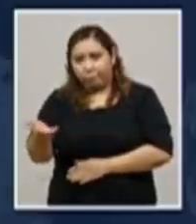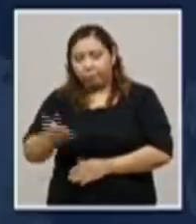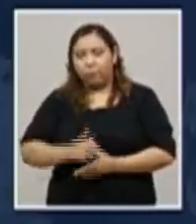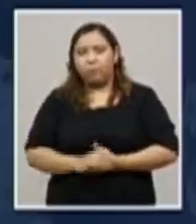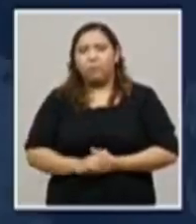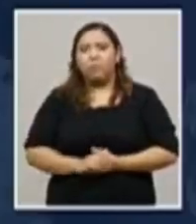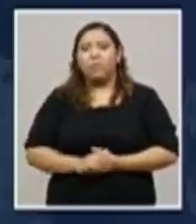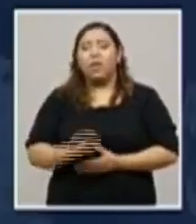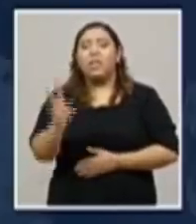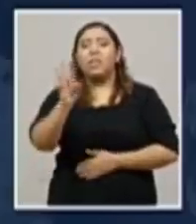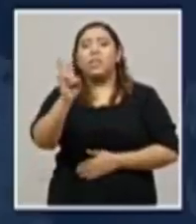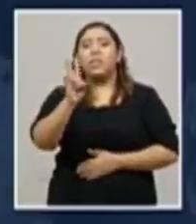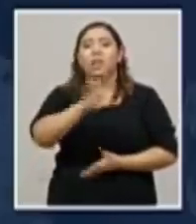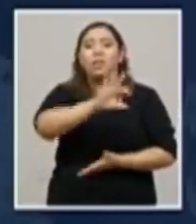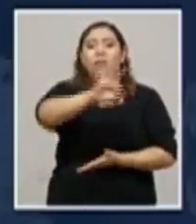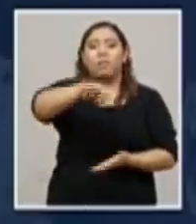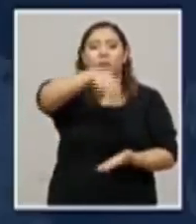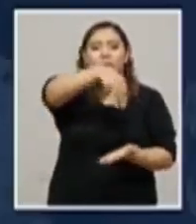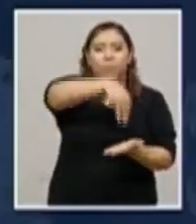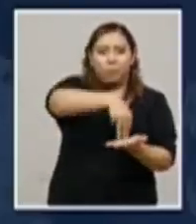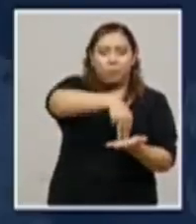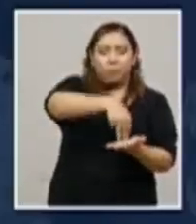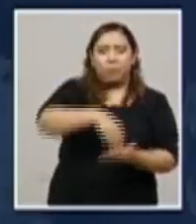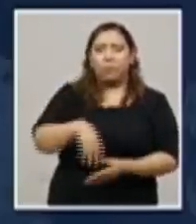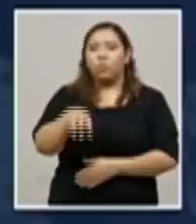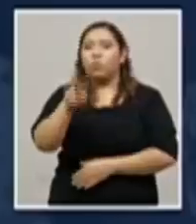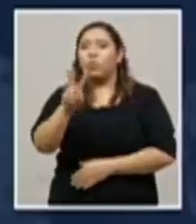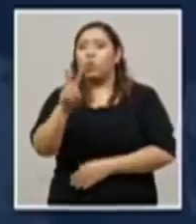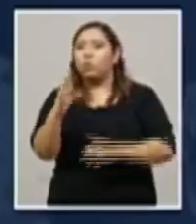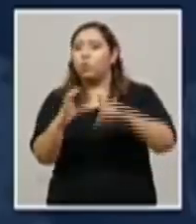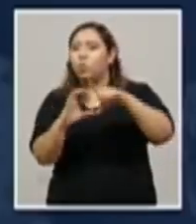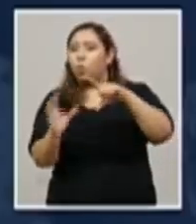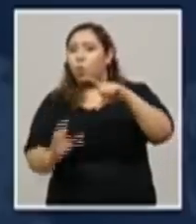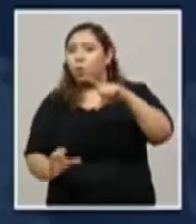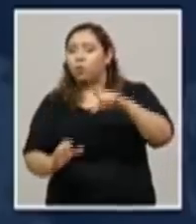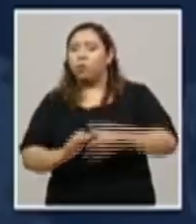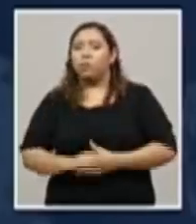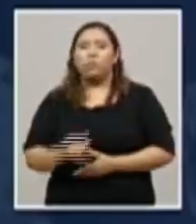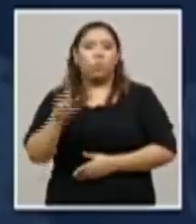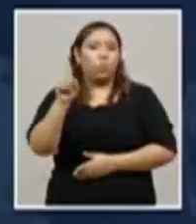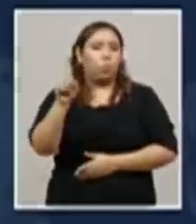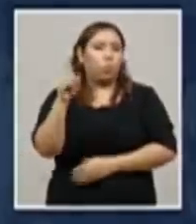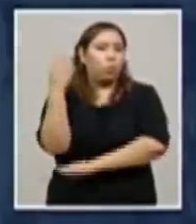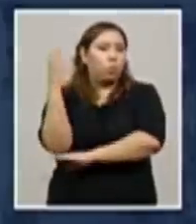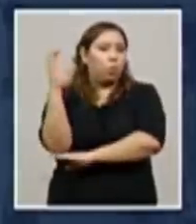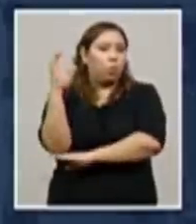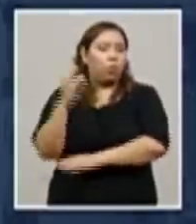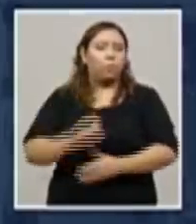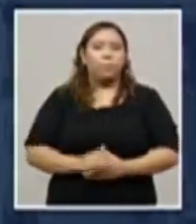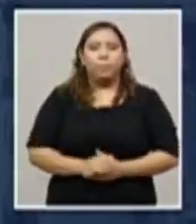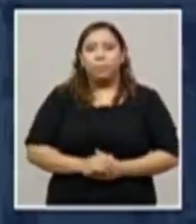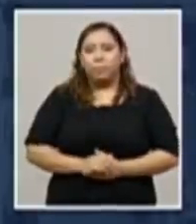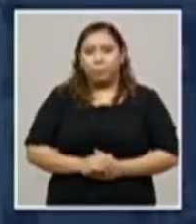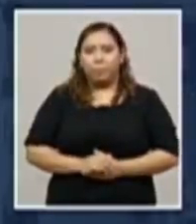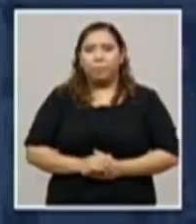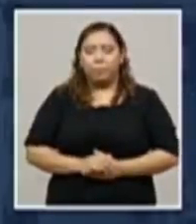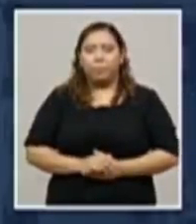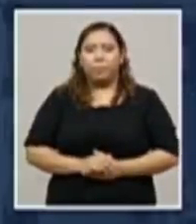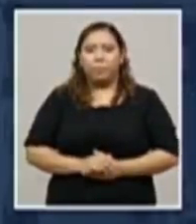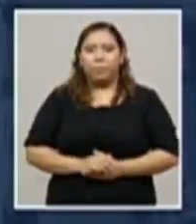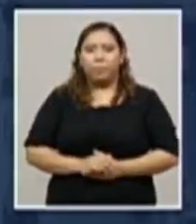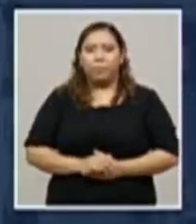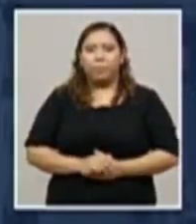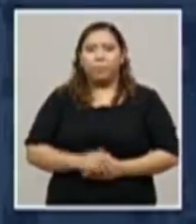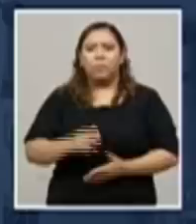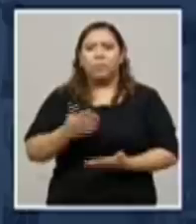7 pertenecen a Francisco Morazán, 2 a Cortés y 1 a Colón. La situación